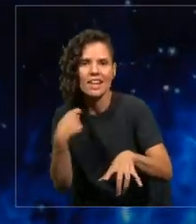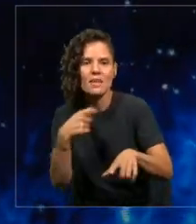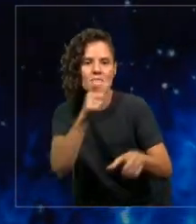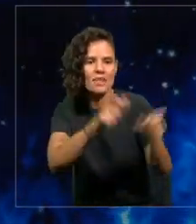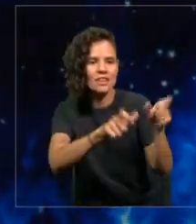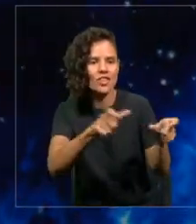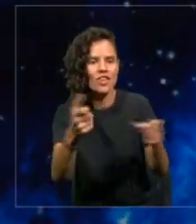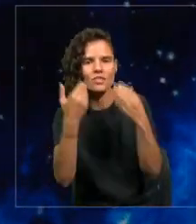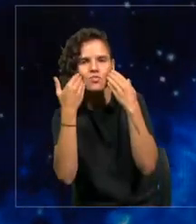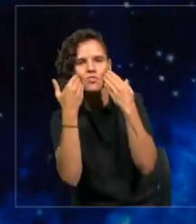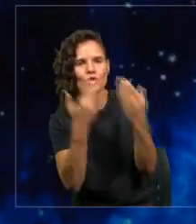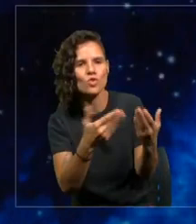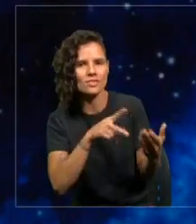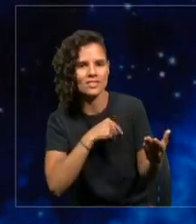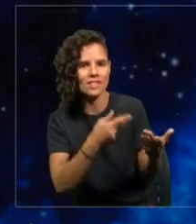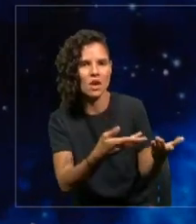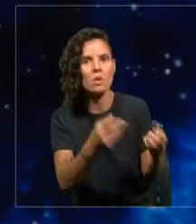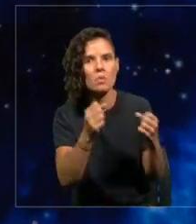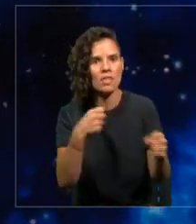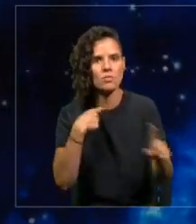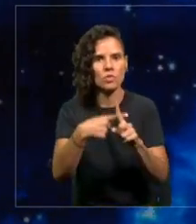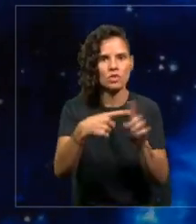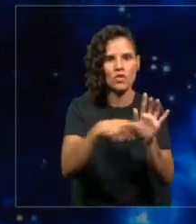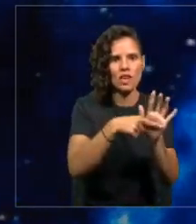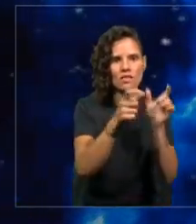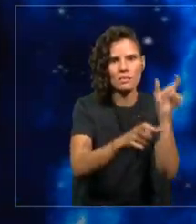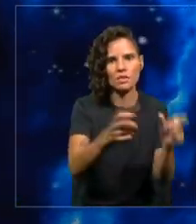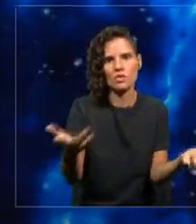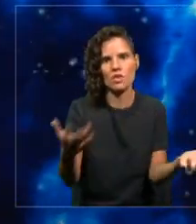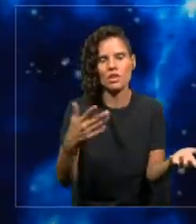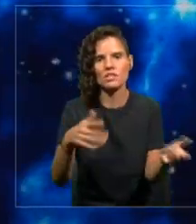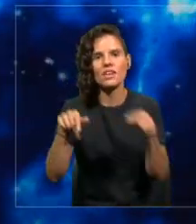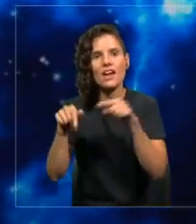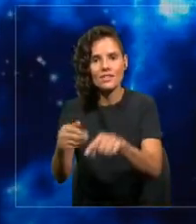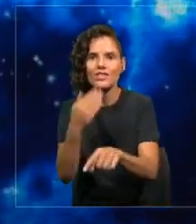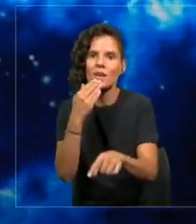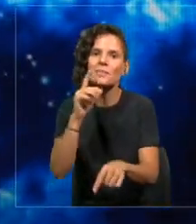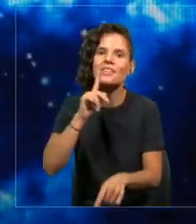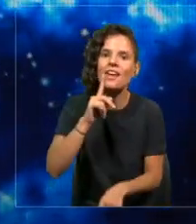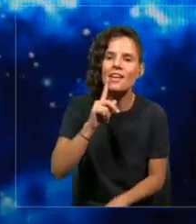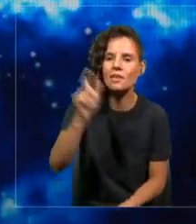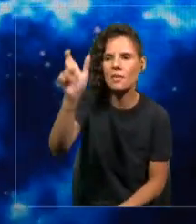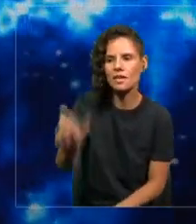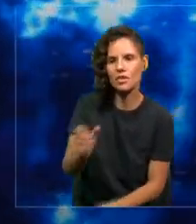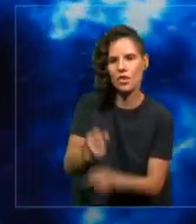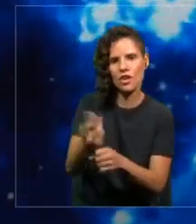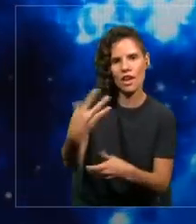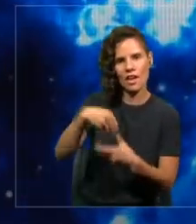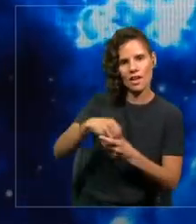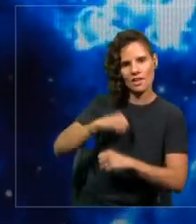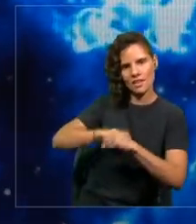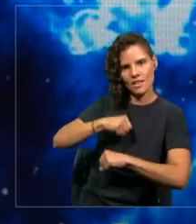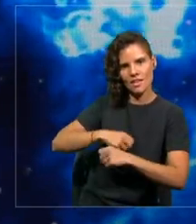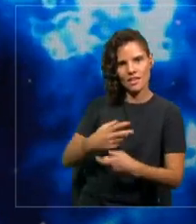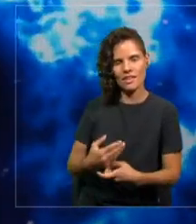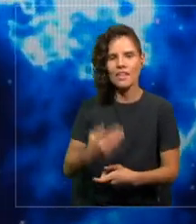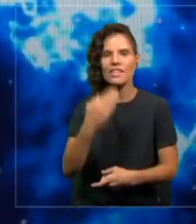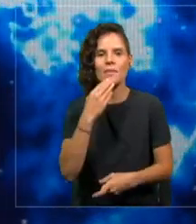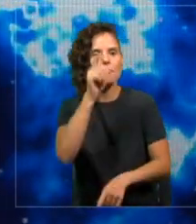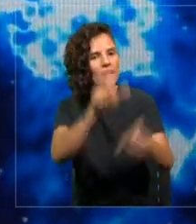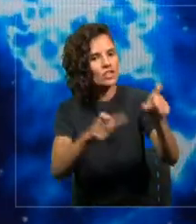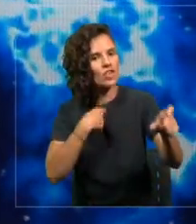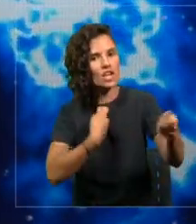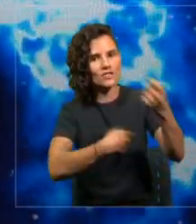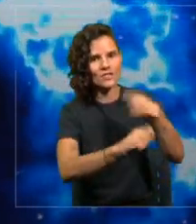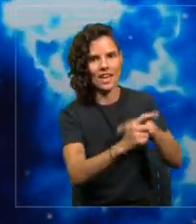beneficiar o perjudicar. Y esto incluye tus empleados, incluye tus consumidores,